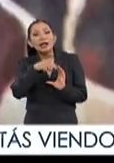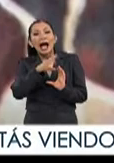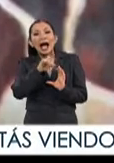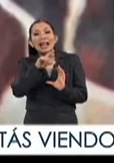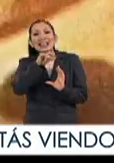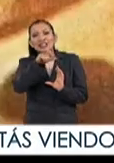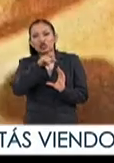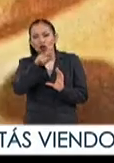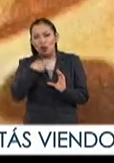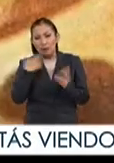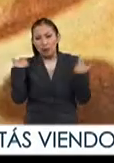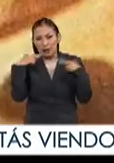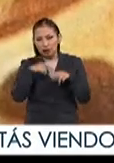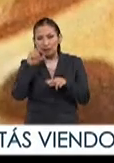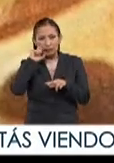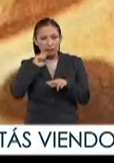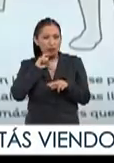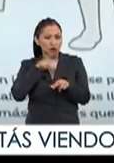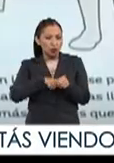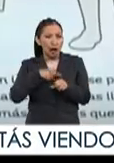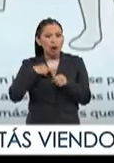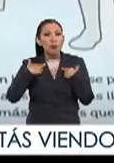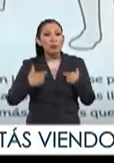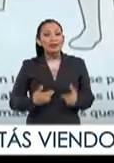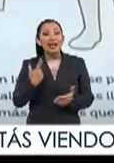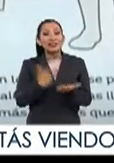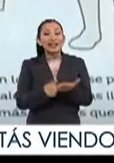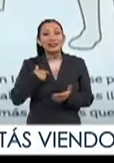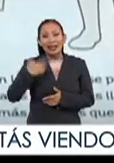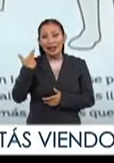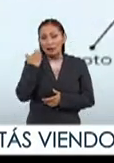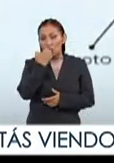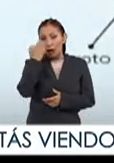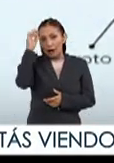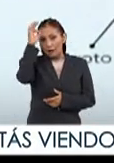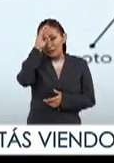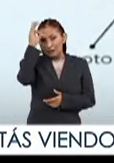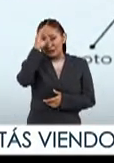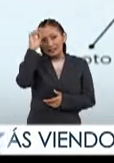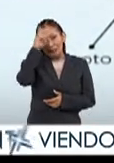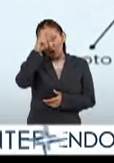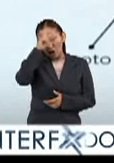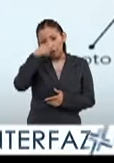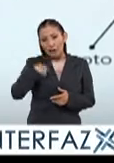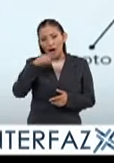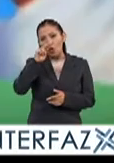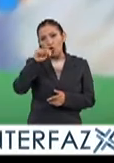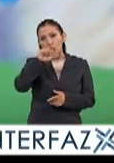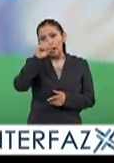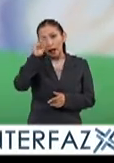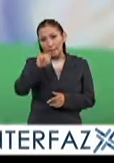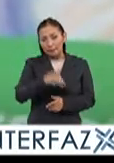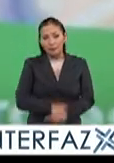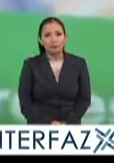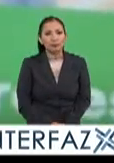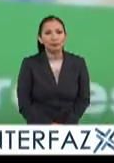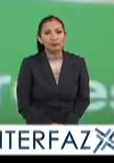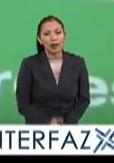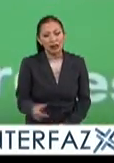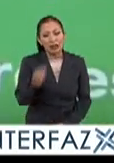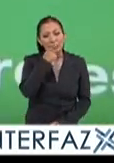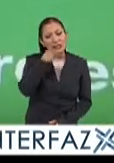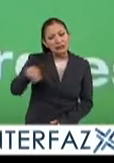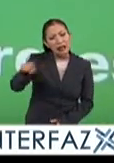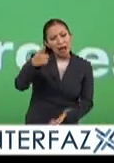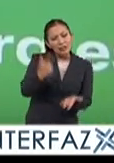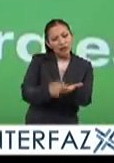académica del programa de sexualidad humana de la Facultad de Psicología de la Universidad Nacional Autónoma de México. Es común que